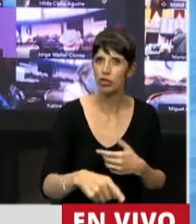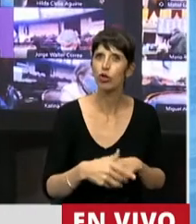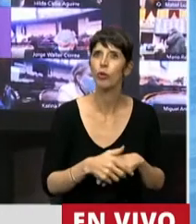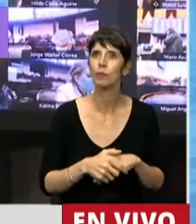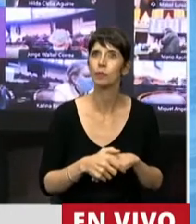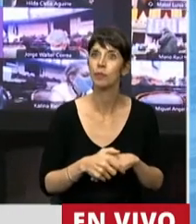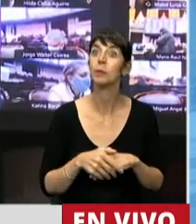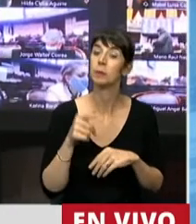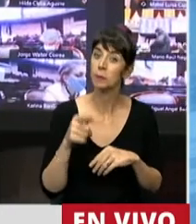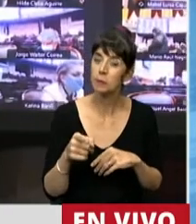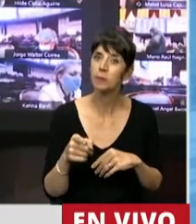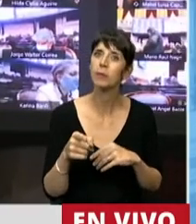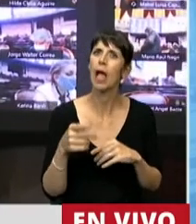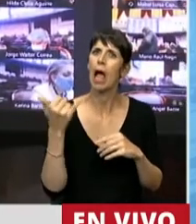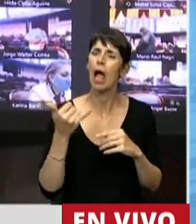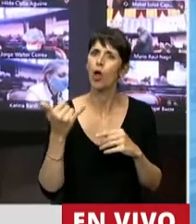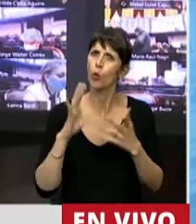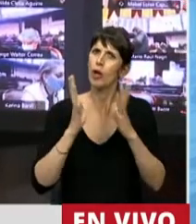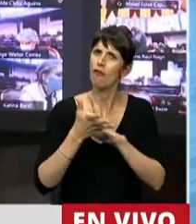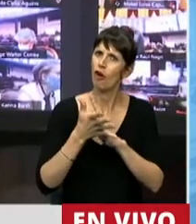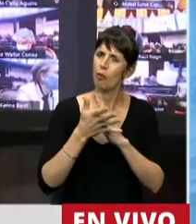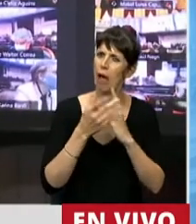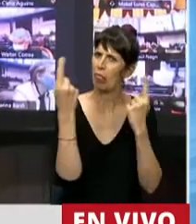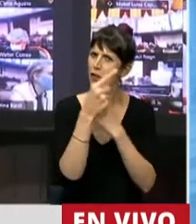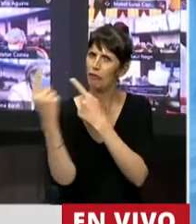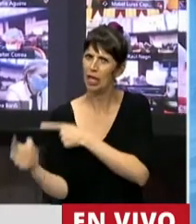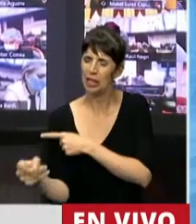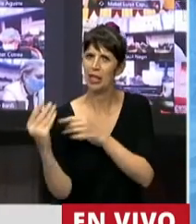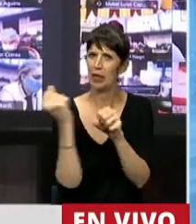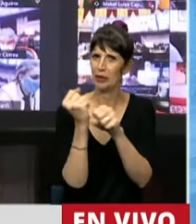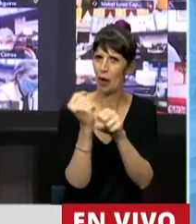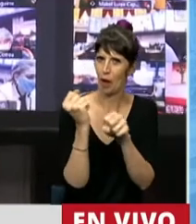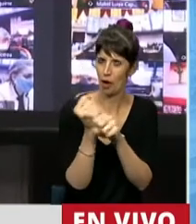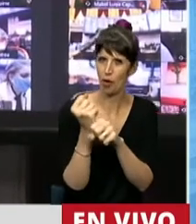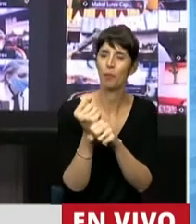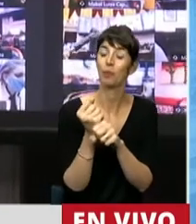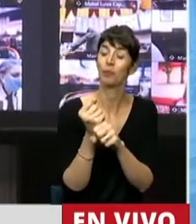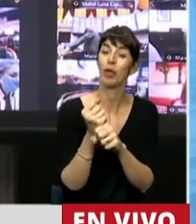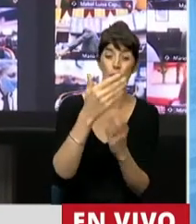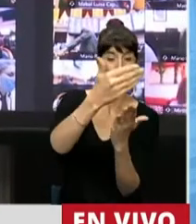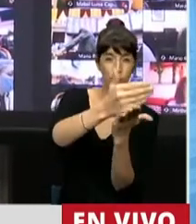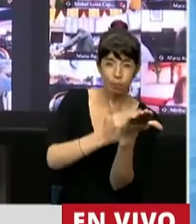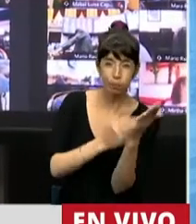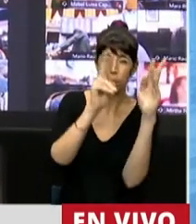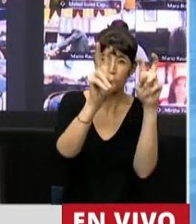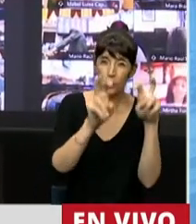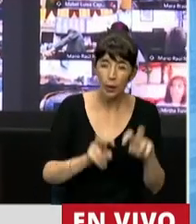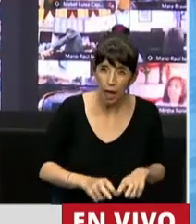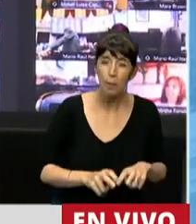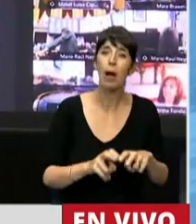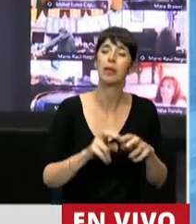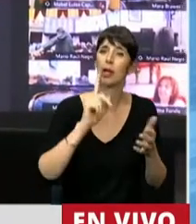de entender distinta del trabajo parlamentario. Por un lado, tuvimos un temario con gran cantidad de declaraciones y de